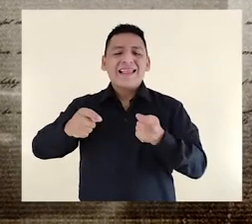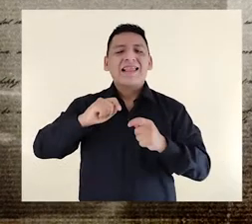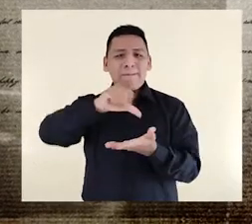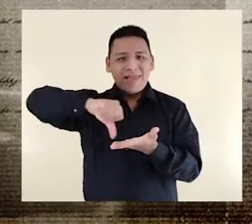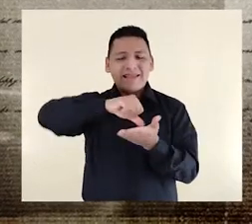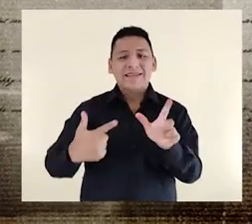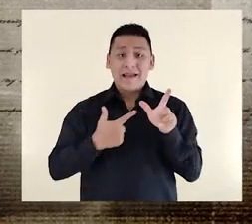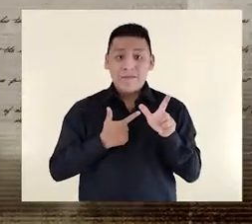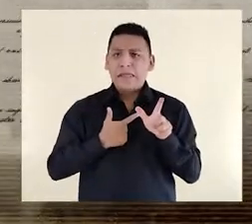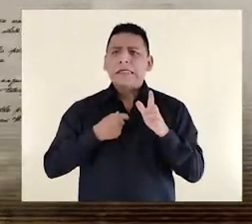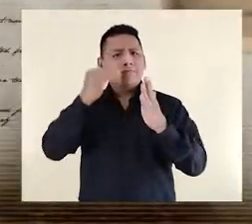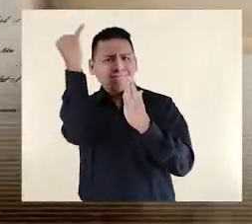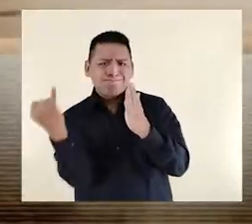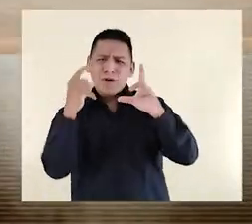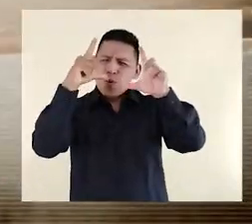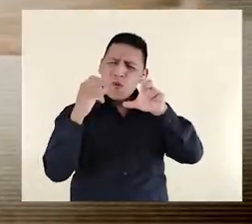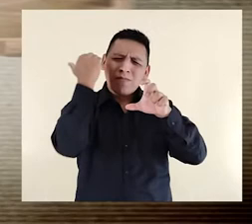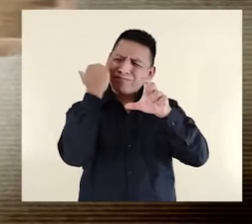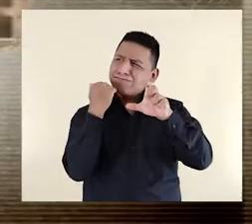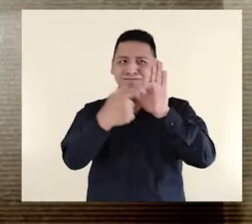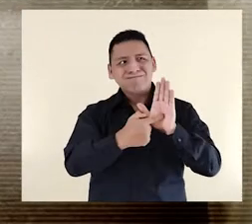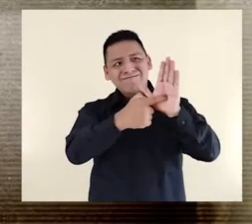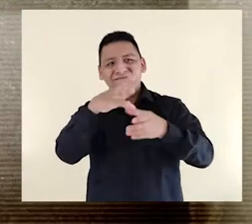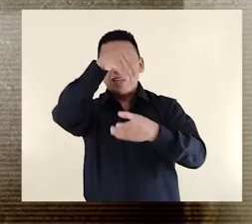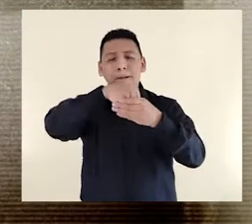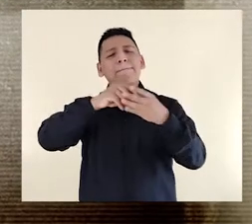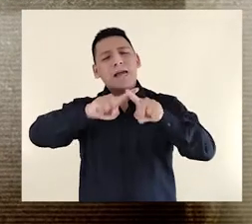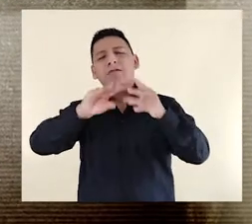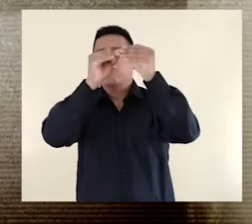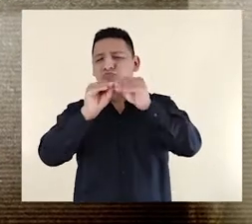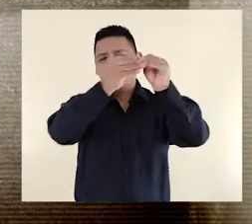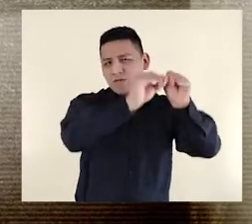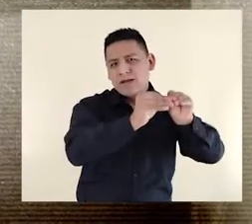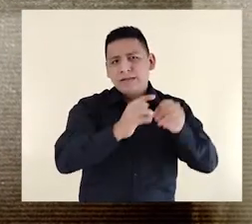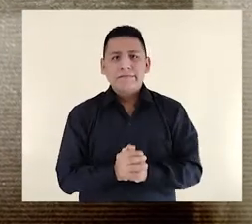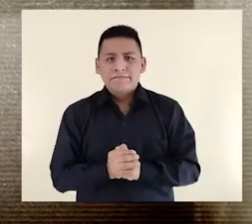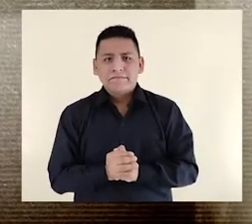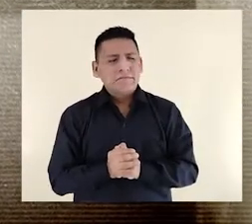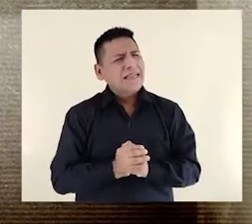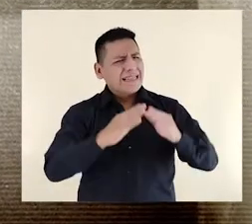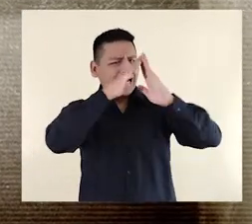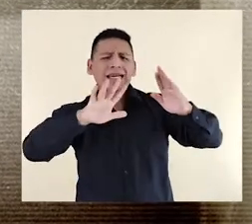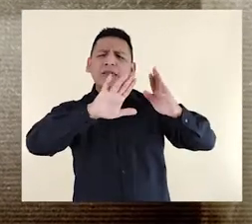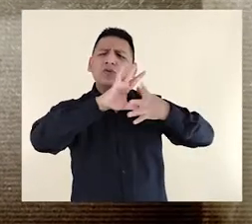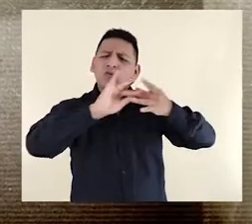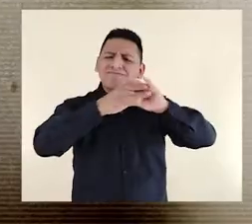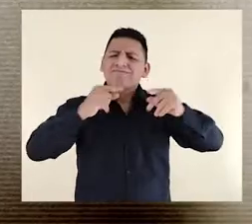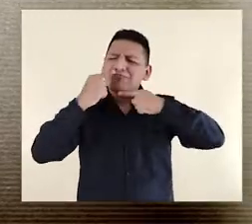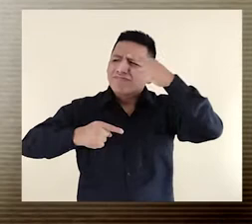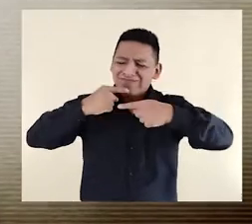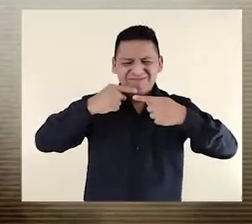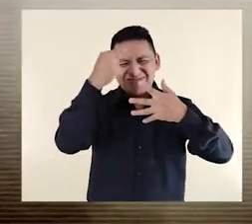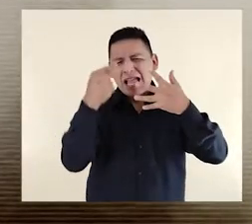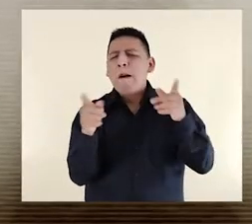plaza de armas y figura en varias pinturas y grabados de la misma aunque con algunas modificaciones realmente no es mucho lo que se sabe a ciencia